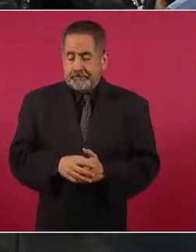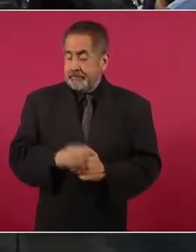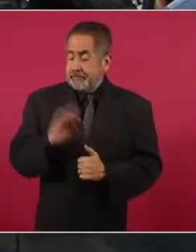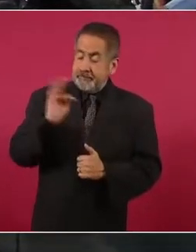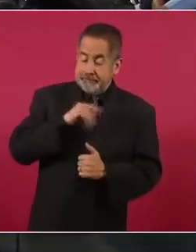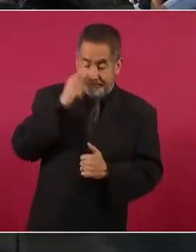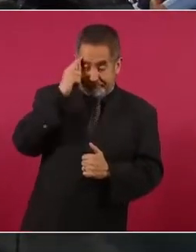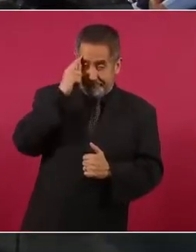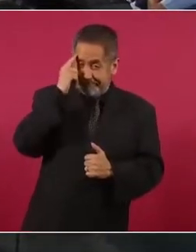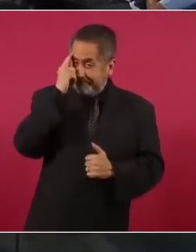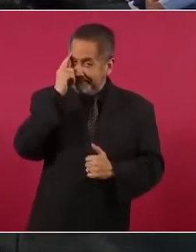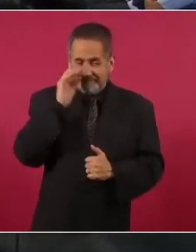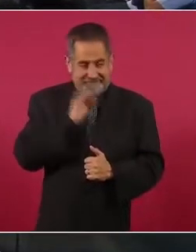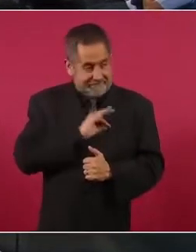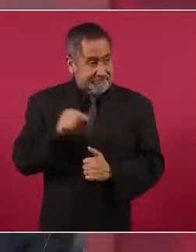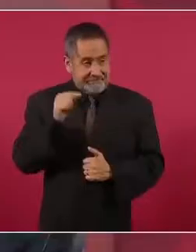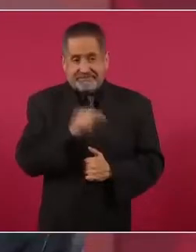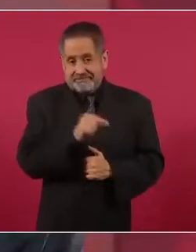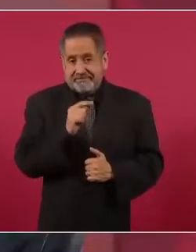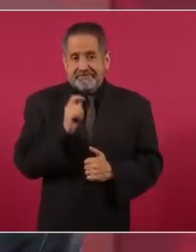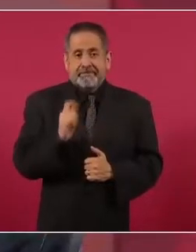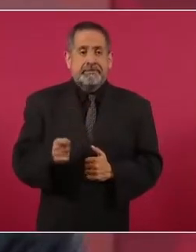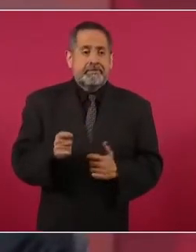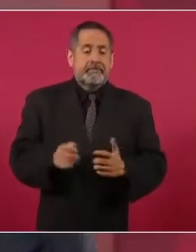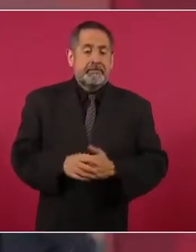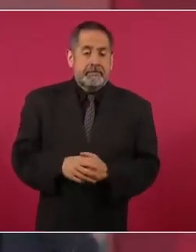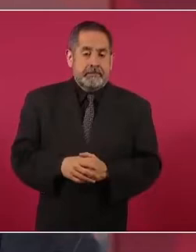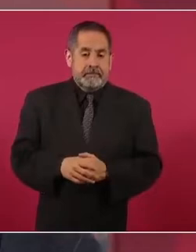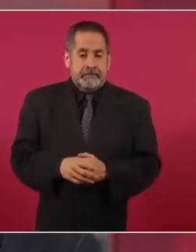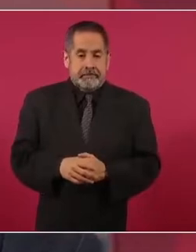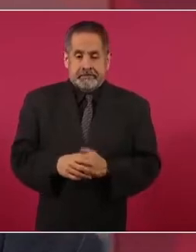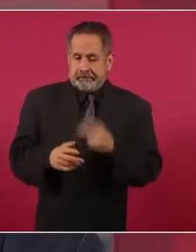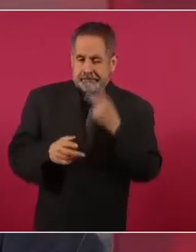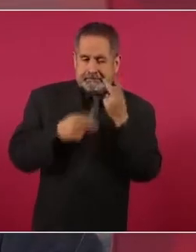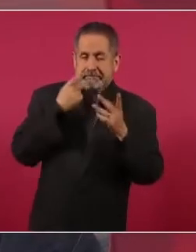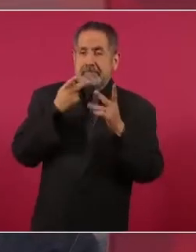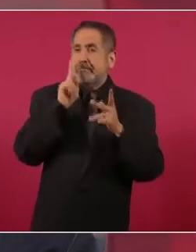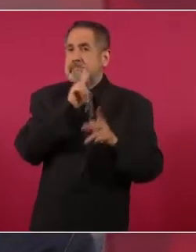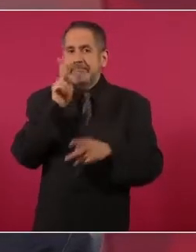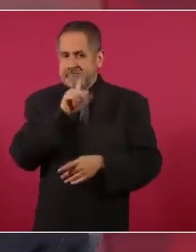y no hablo al tanteo,